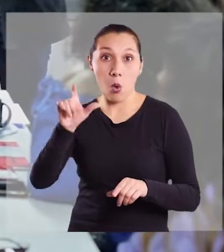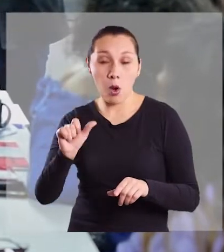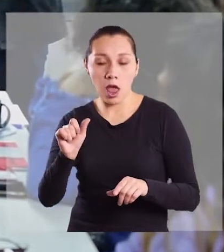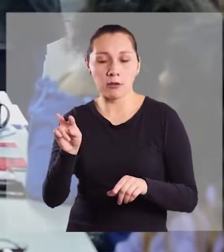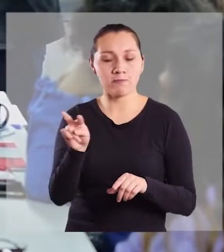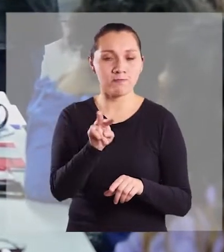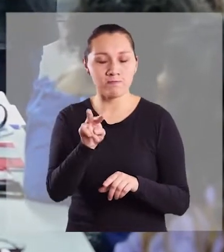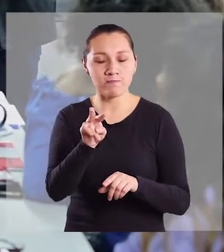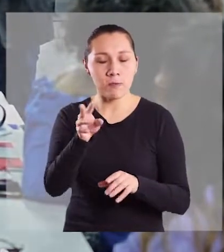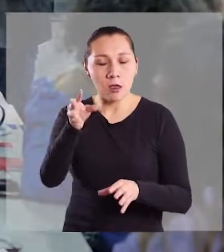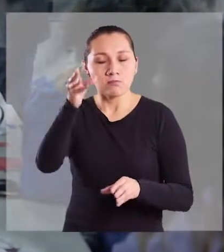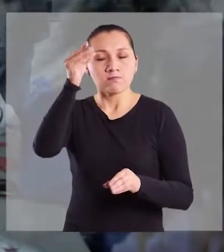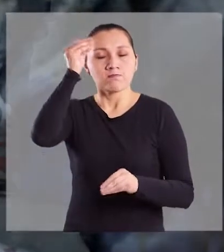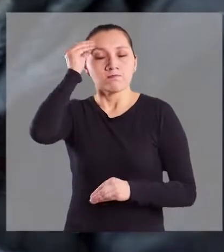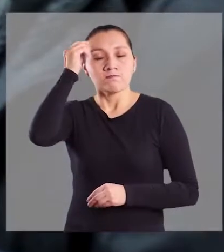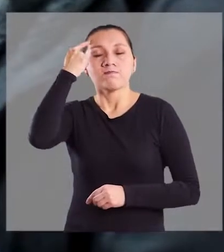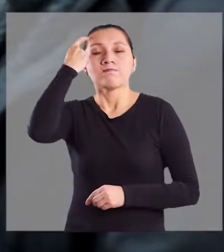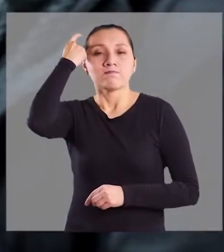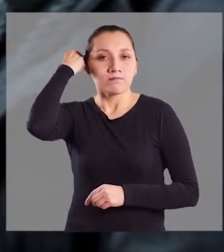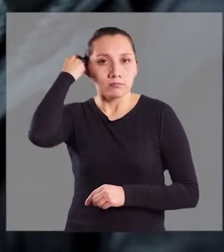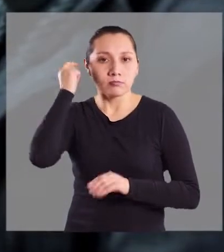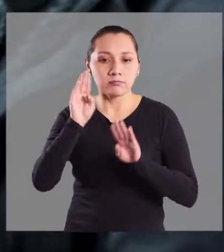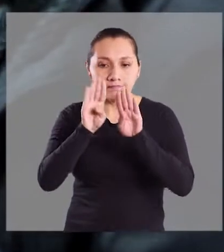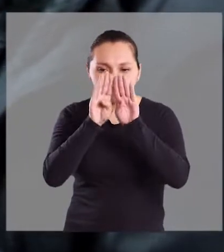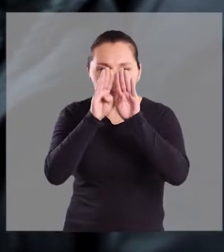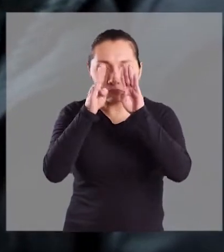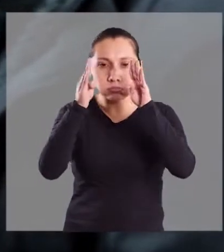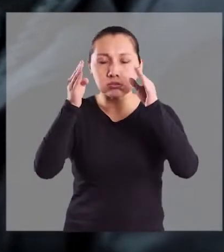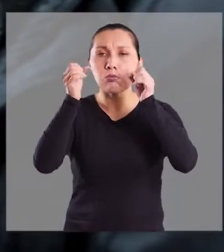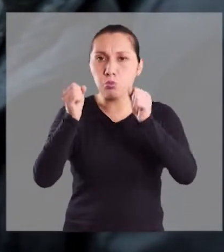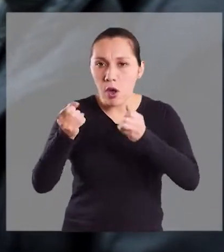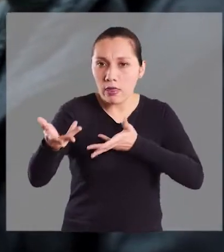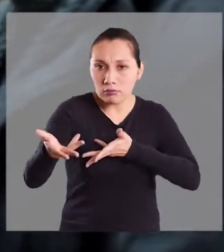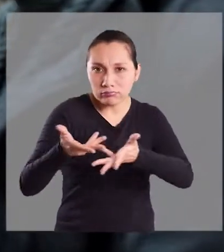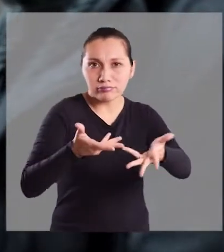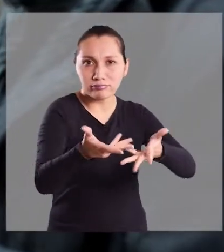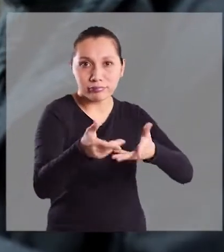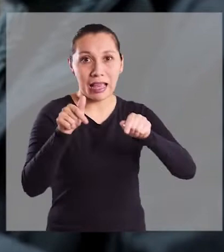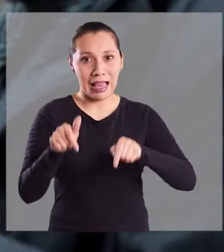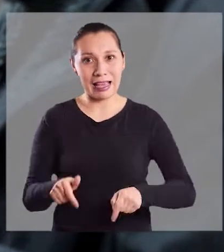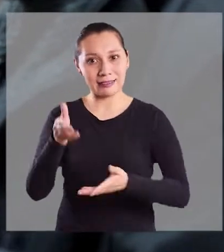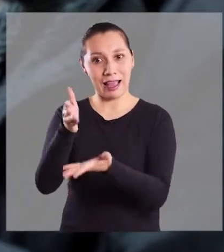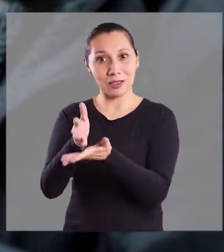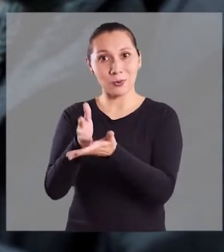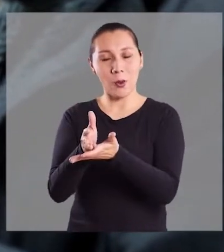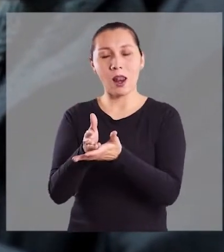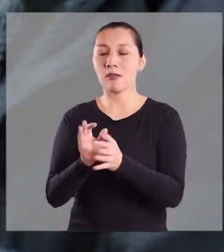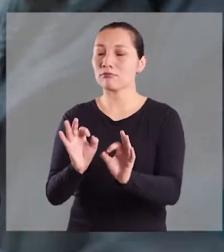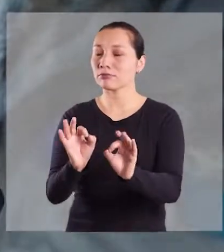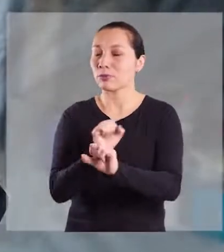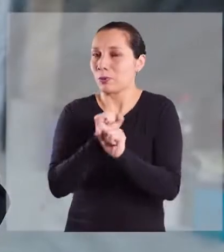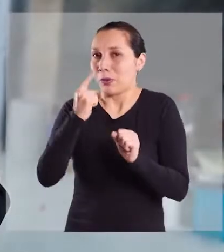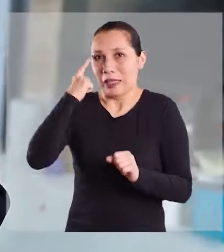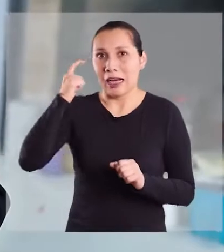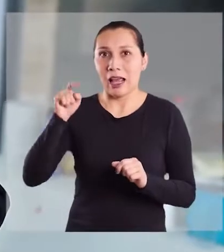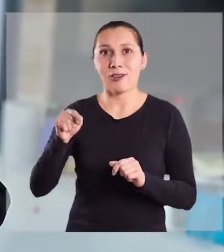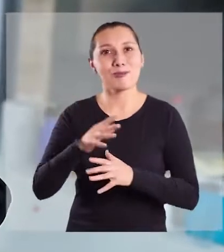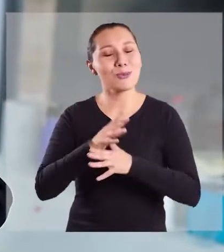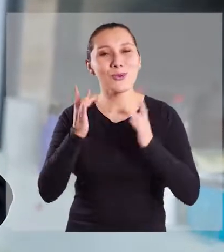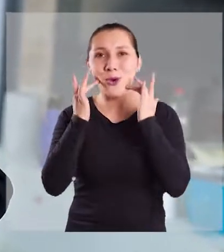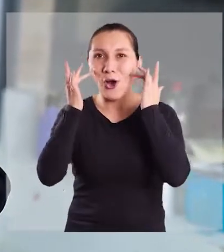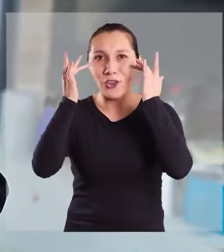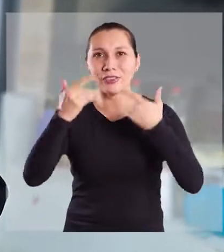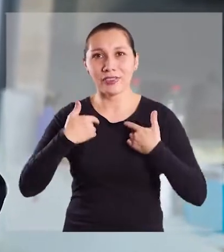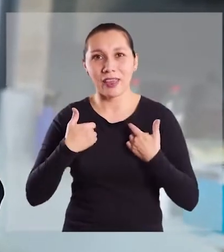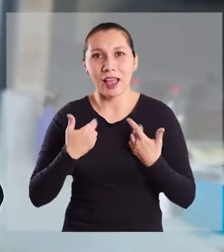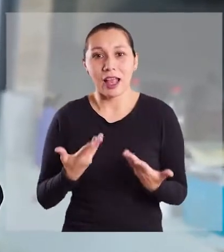tomar conciencia y ampliar las posibilidades de diálogo a través de esta escuela ha sido increíble y la verdad estoy